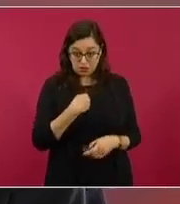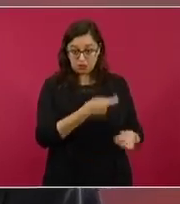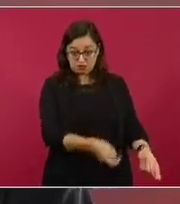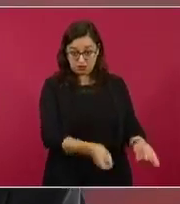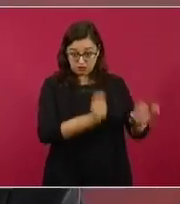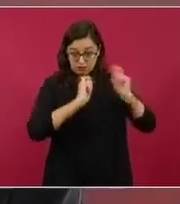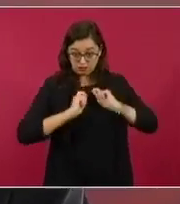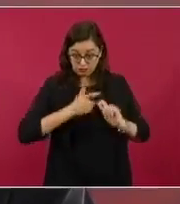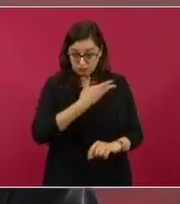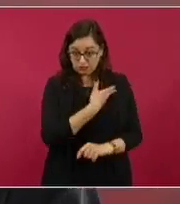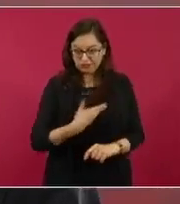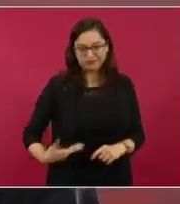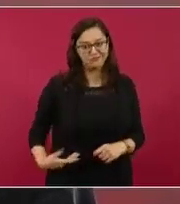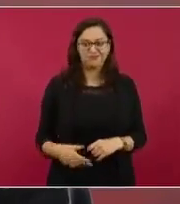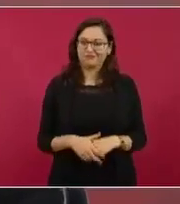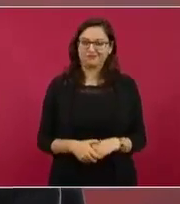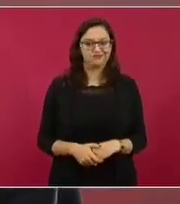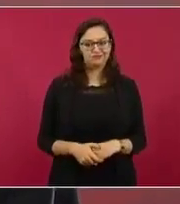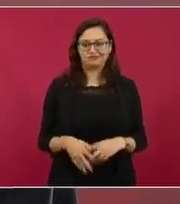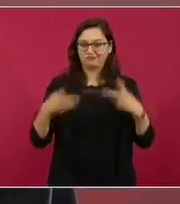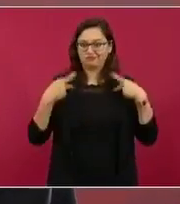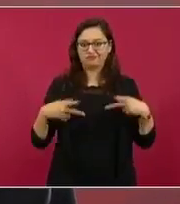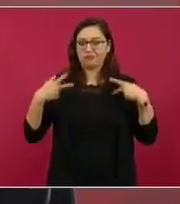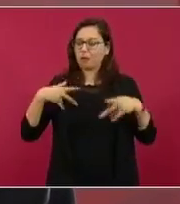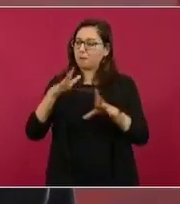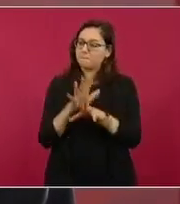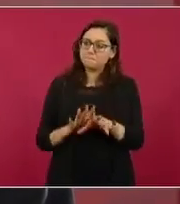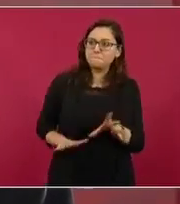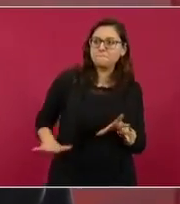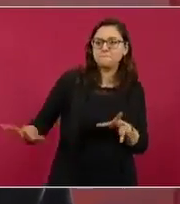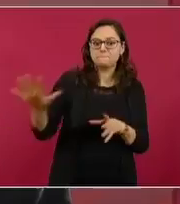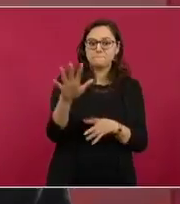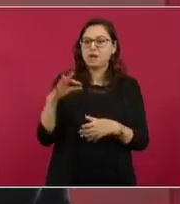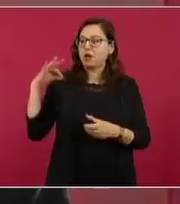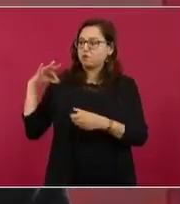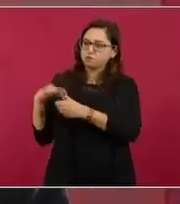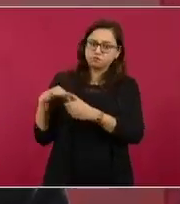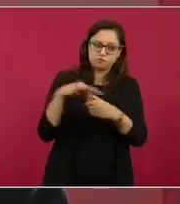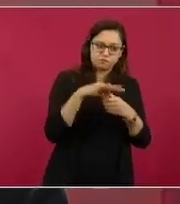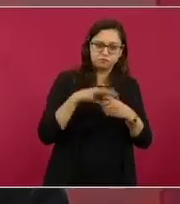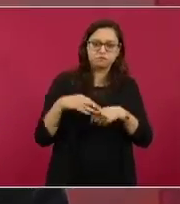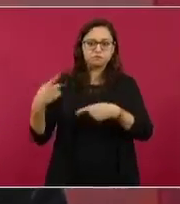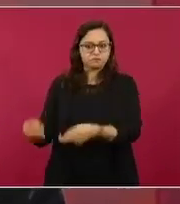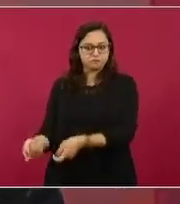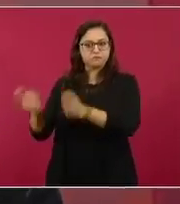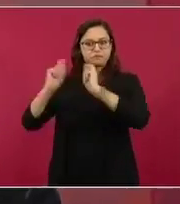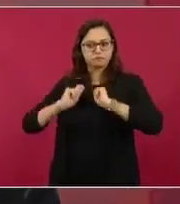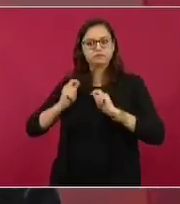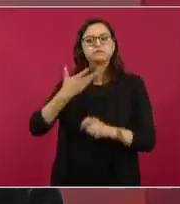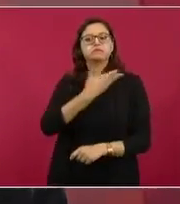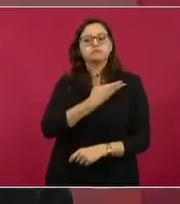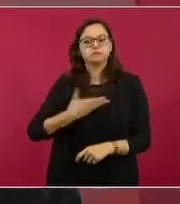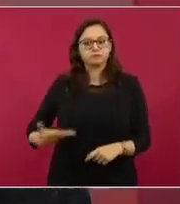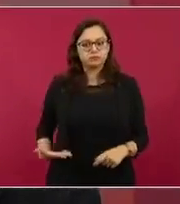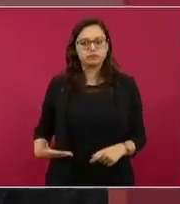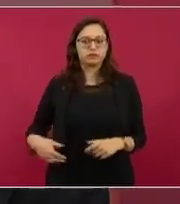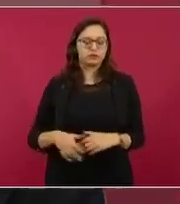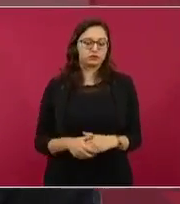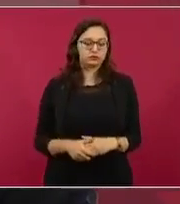Yo fui electo por el pueblo, soy un presidente